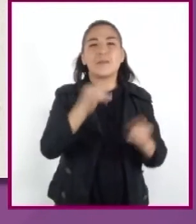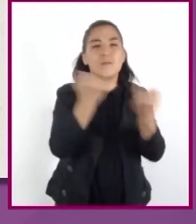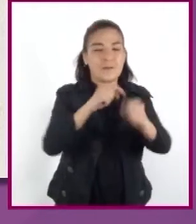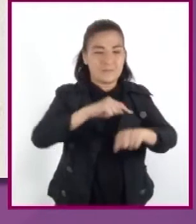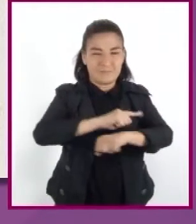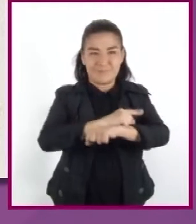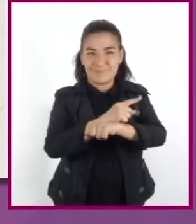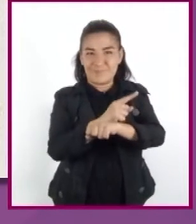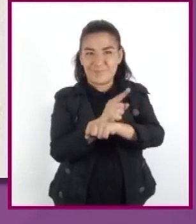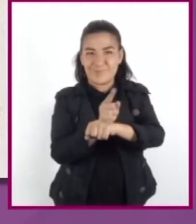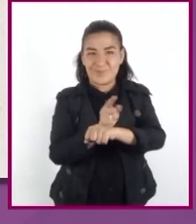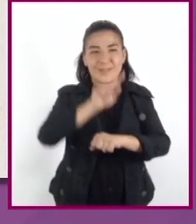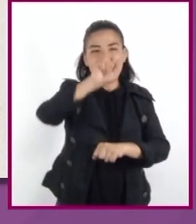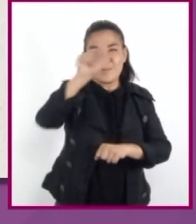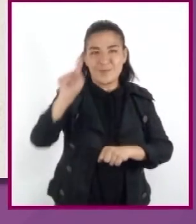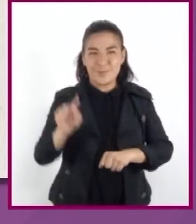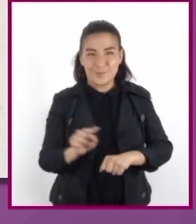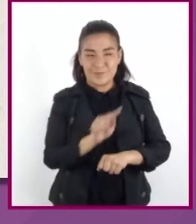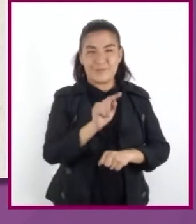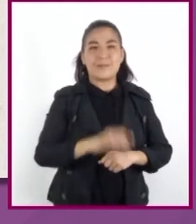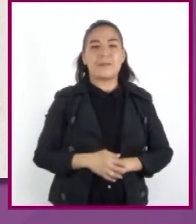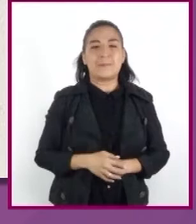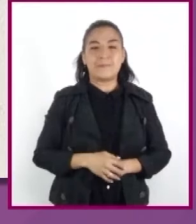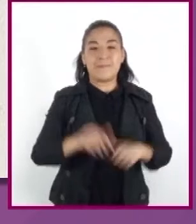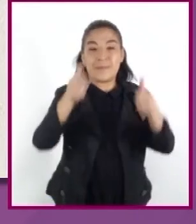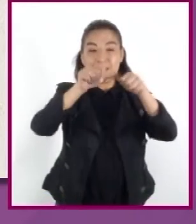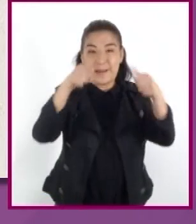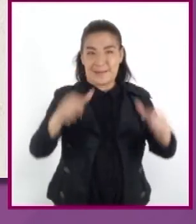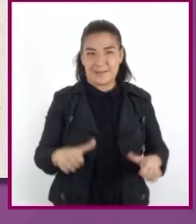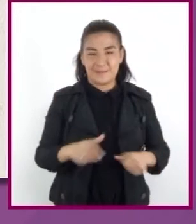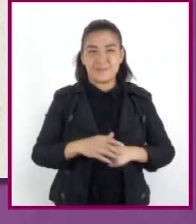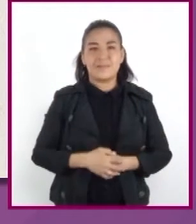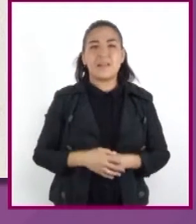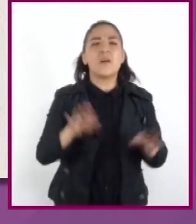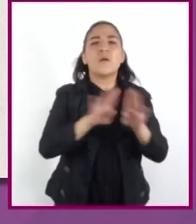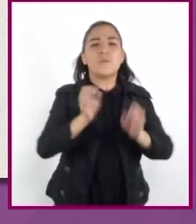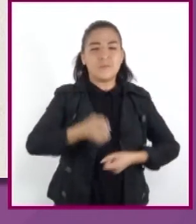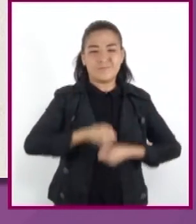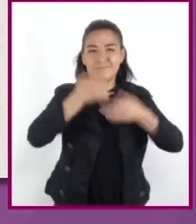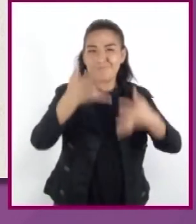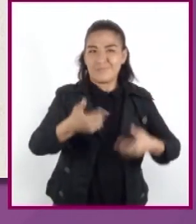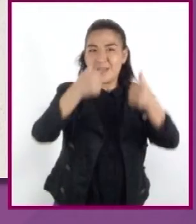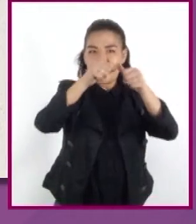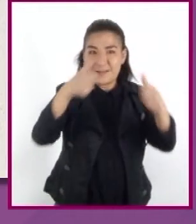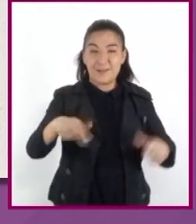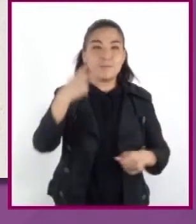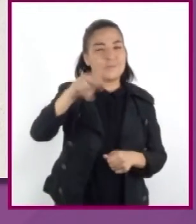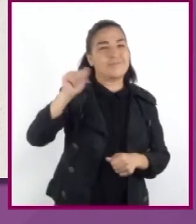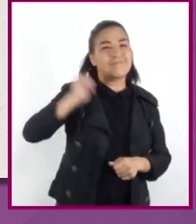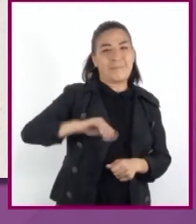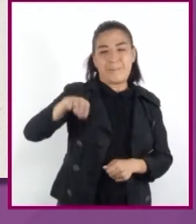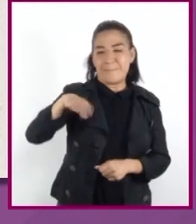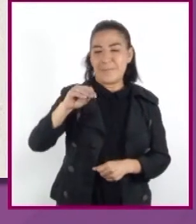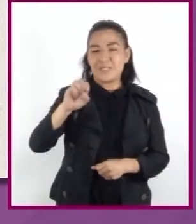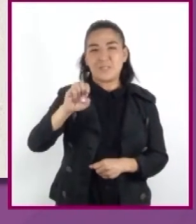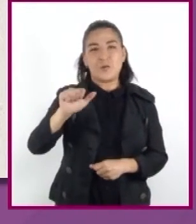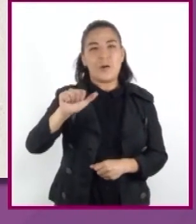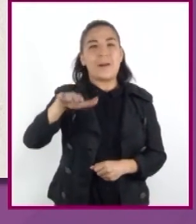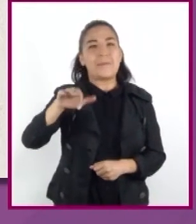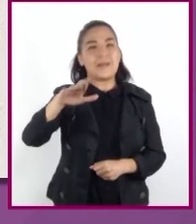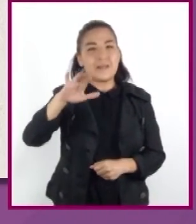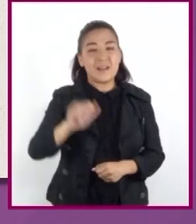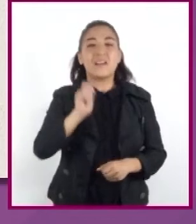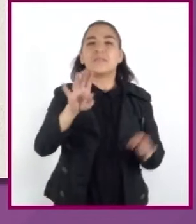manecillas del reloj. Arte. Las expresiones artísticas de Mesoamérica estuvieron